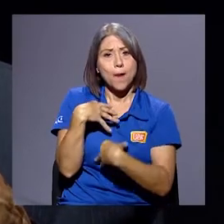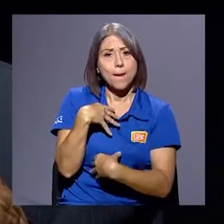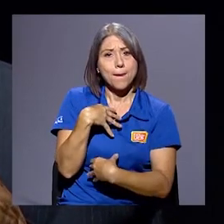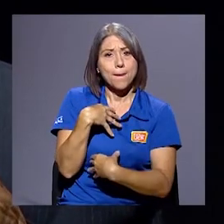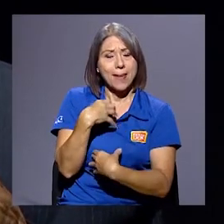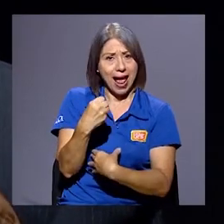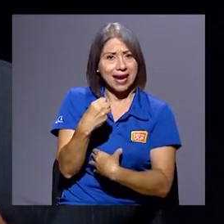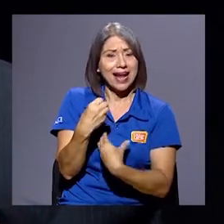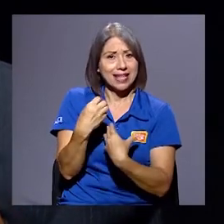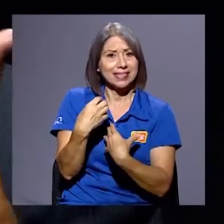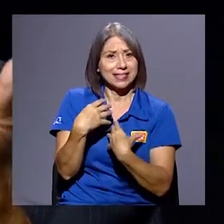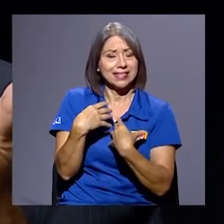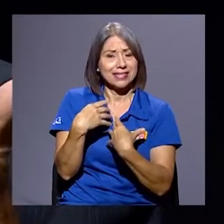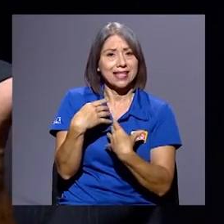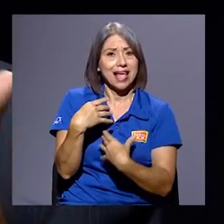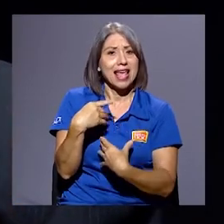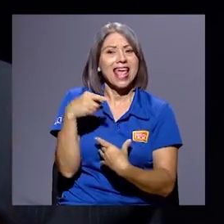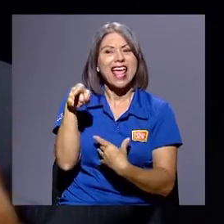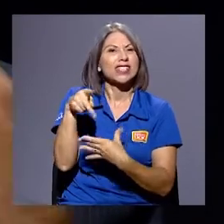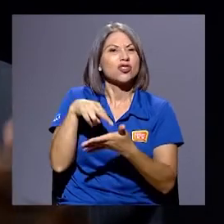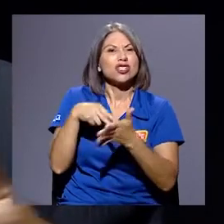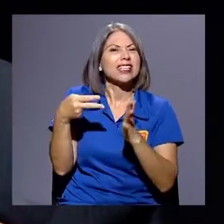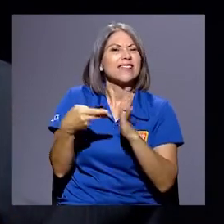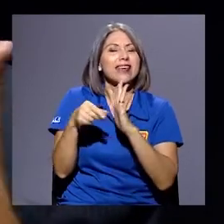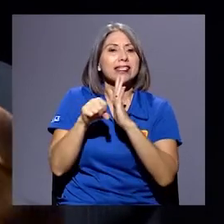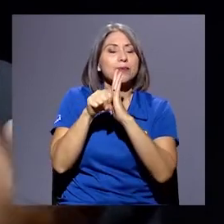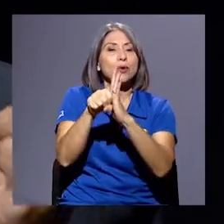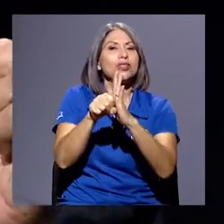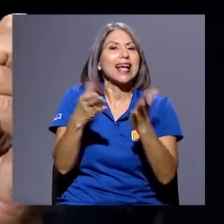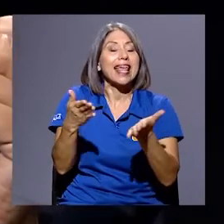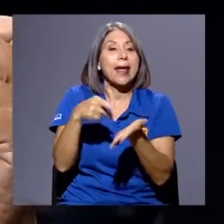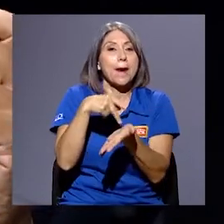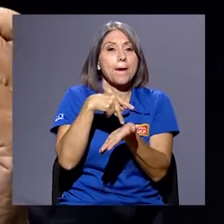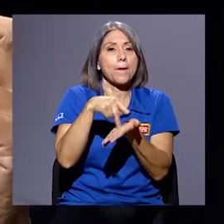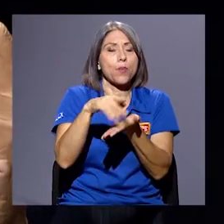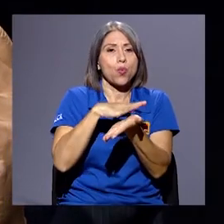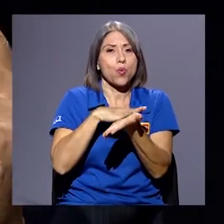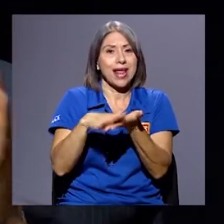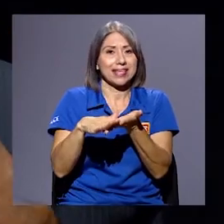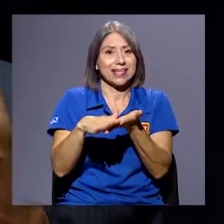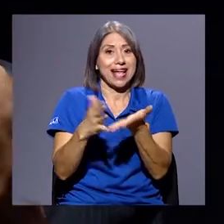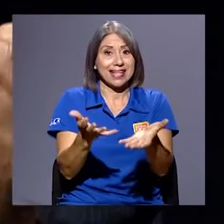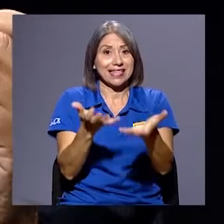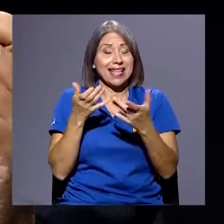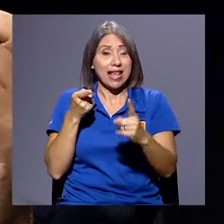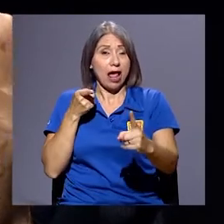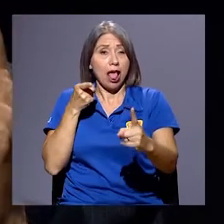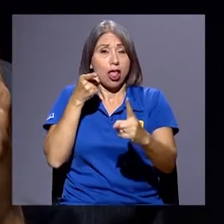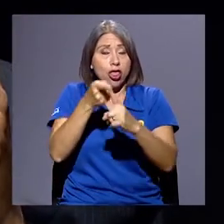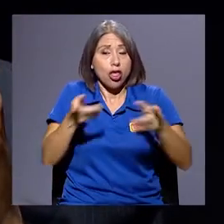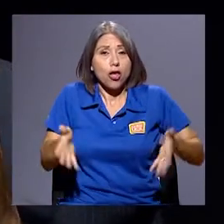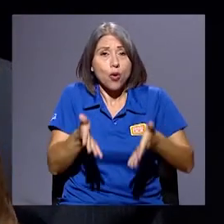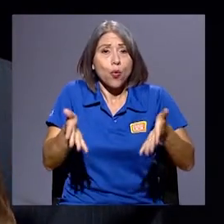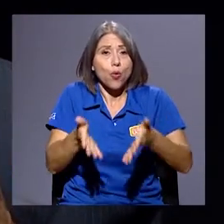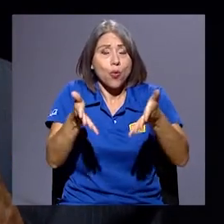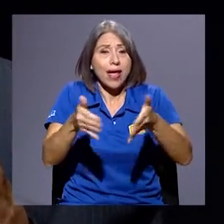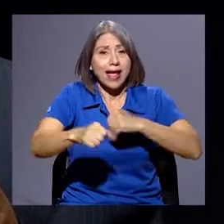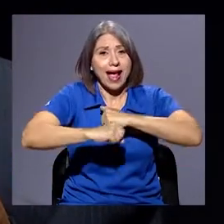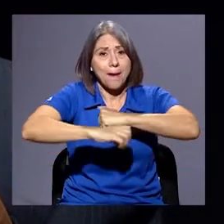pretendida por los impulsores de la campaña del profesor Tejo Fernández,